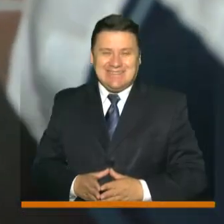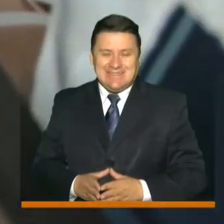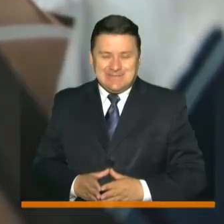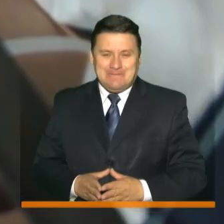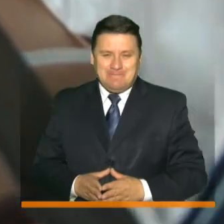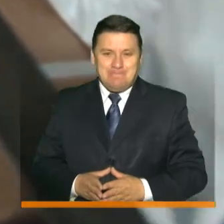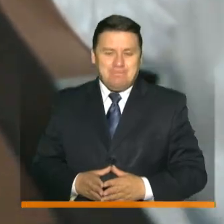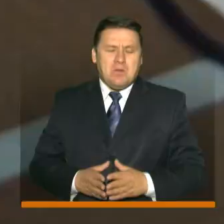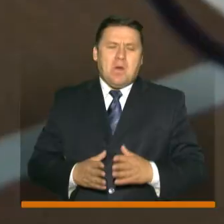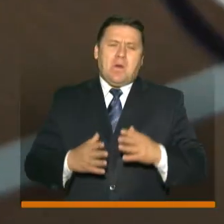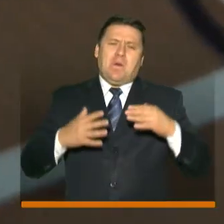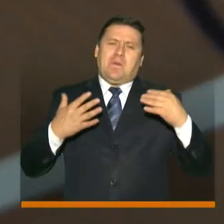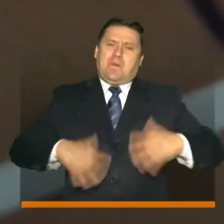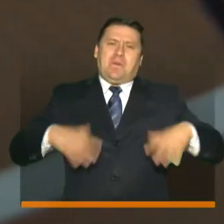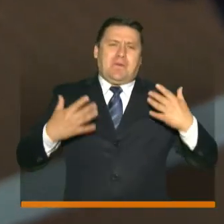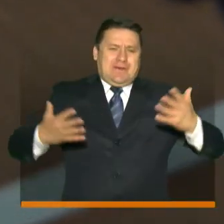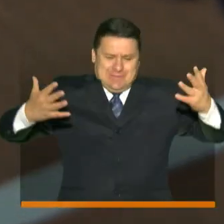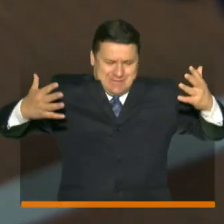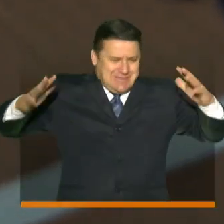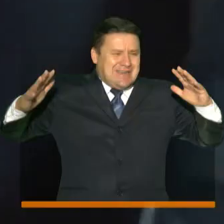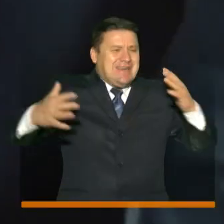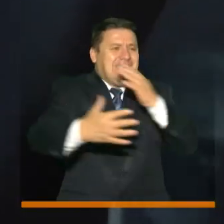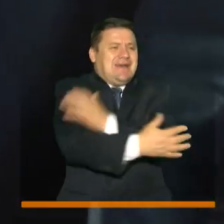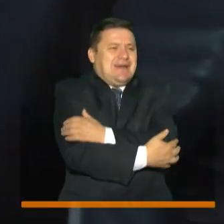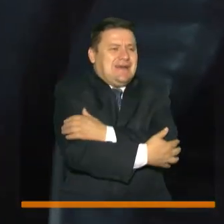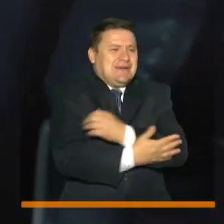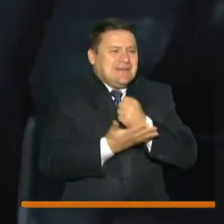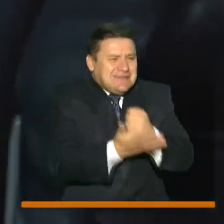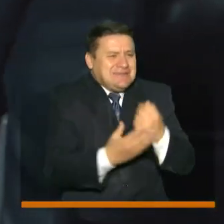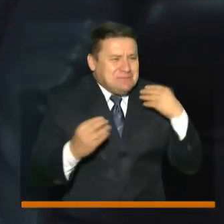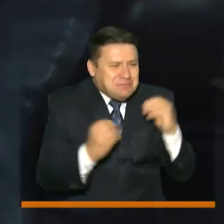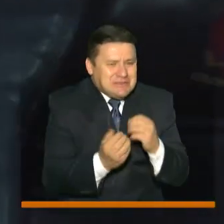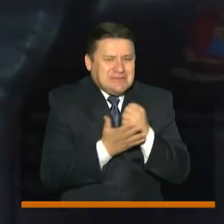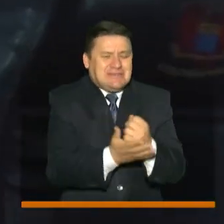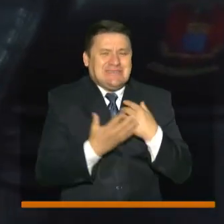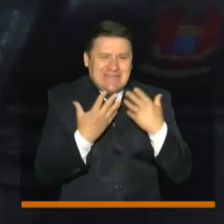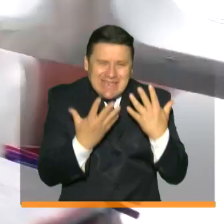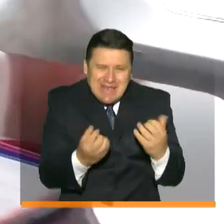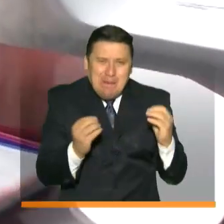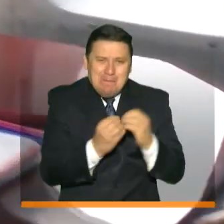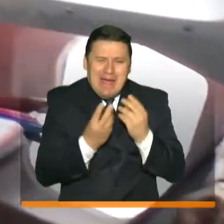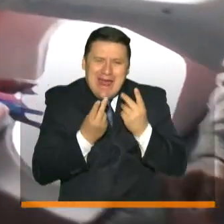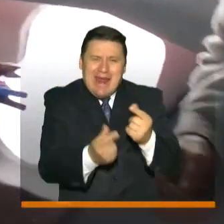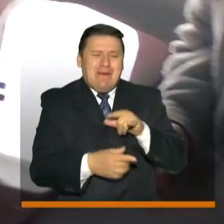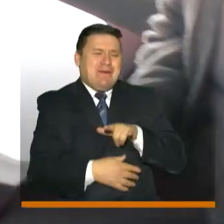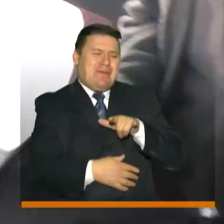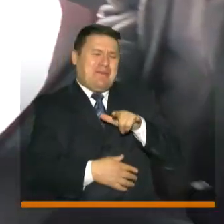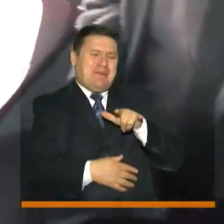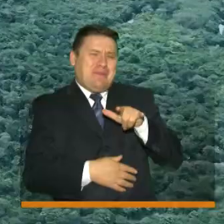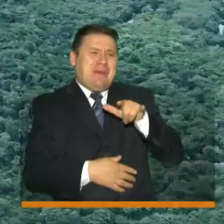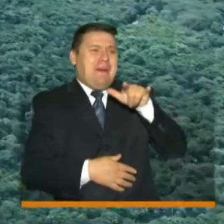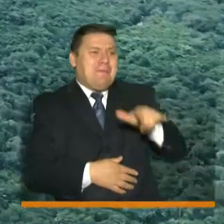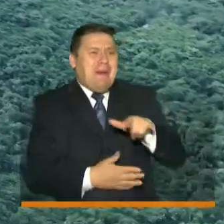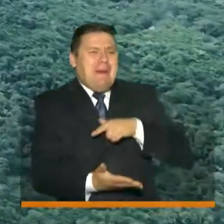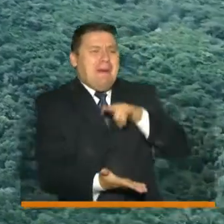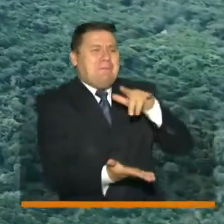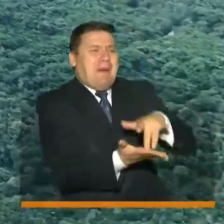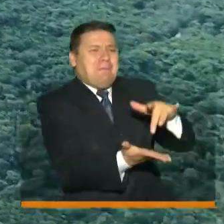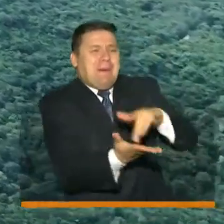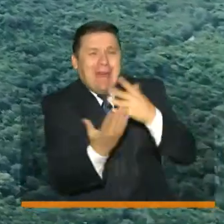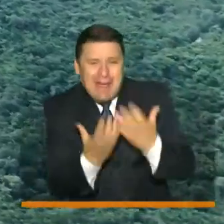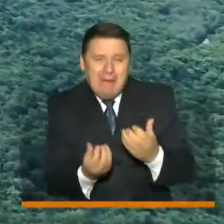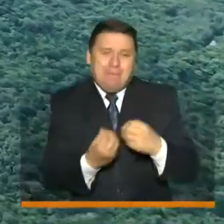Se nos quedan cortos los brazos para ayudar. Ojalá pudiéramos llegar más rápido y a más sitios, pero estamos